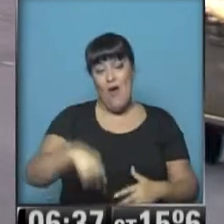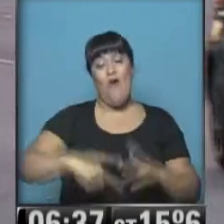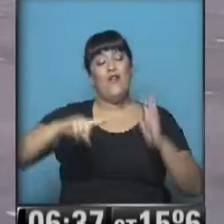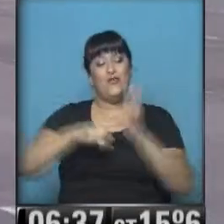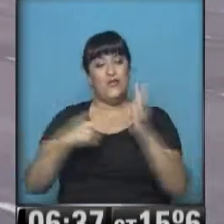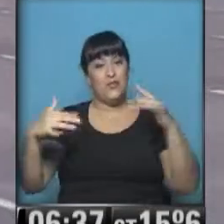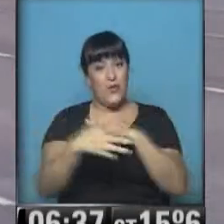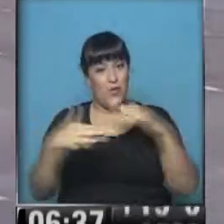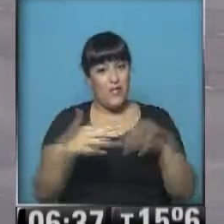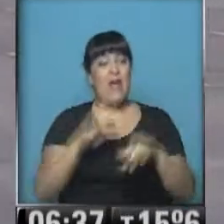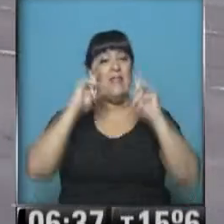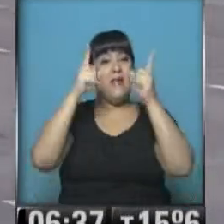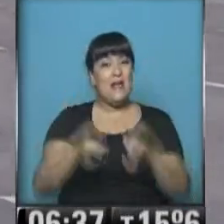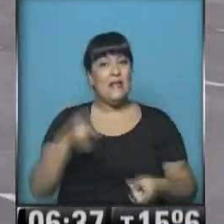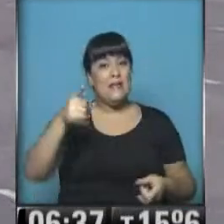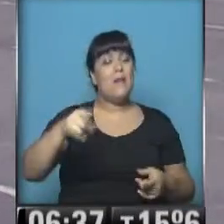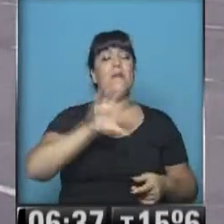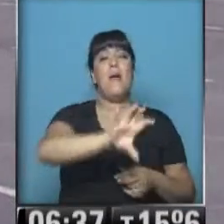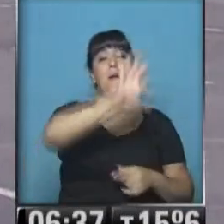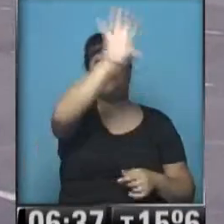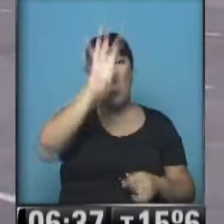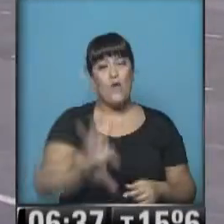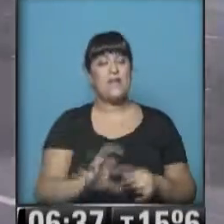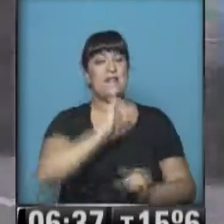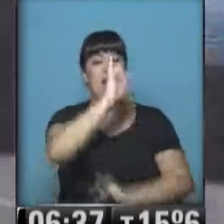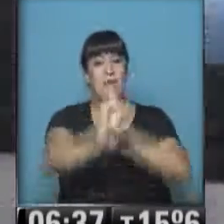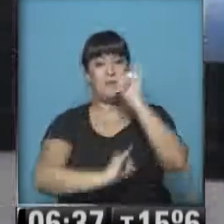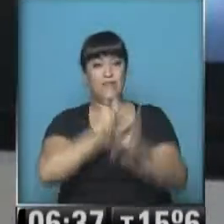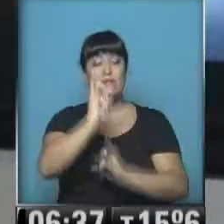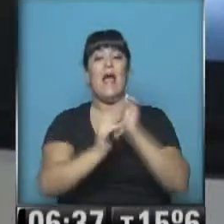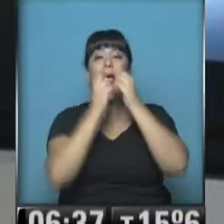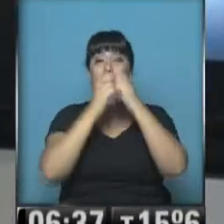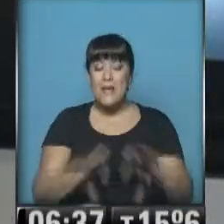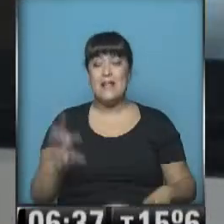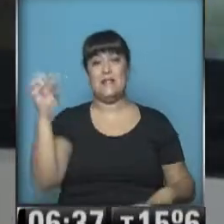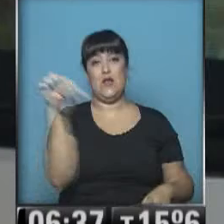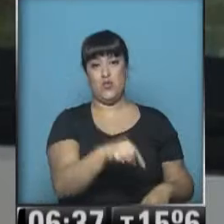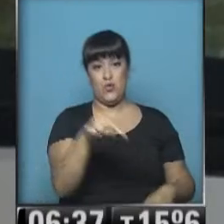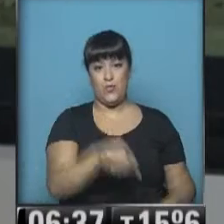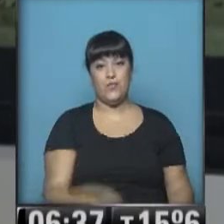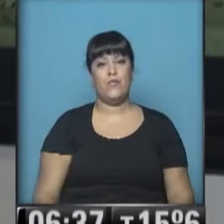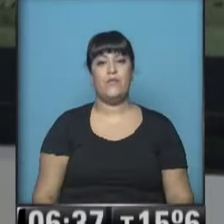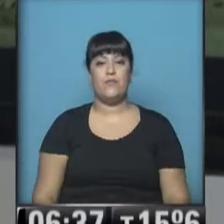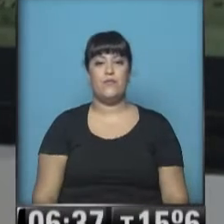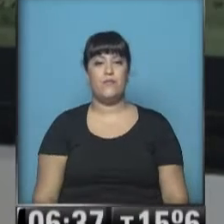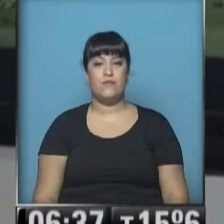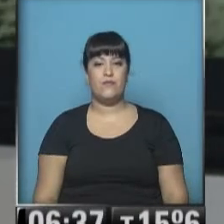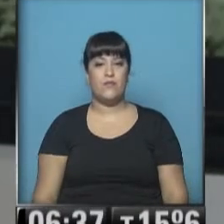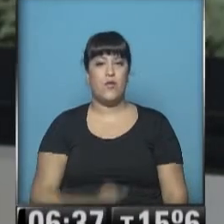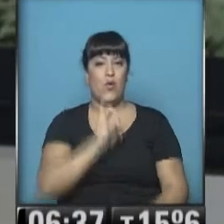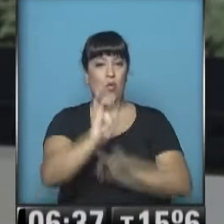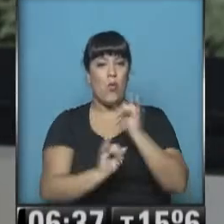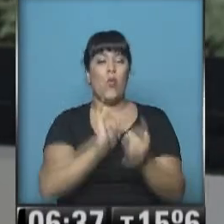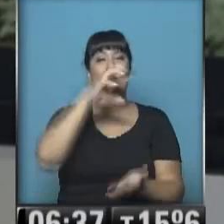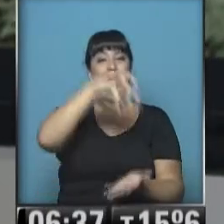ciudad de Buenos Aires y en el resto del país, comenzando bien, bien por el extremo sur, puedo contarles que en la